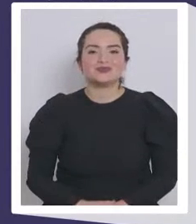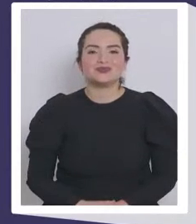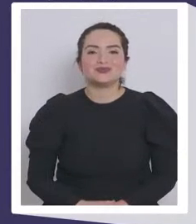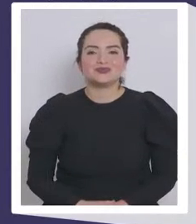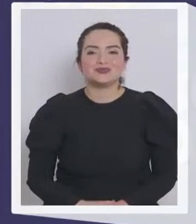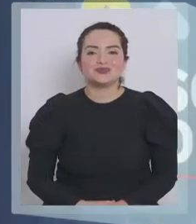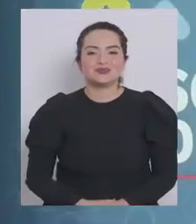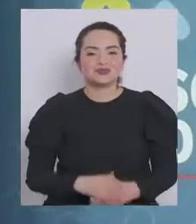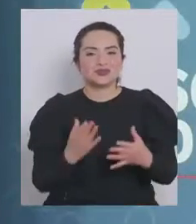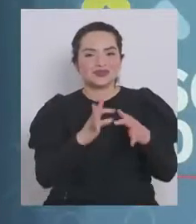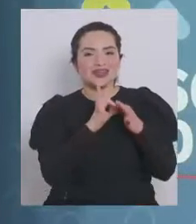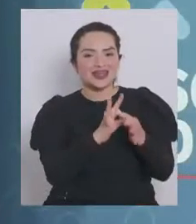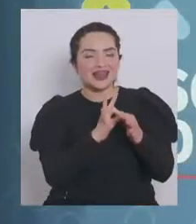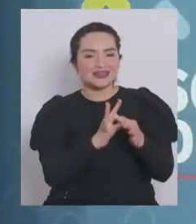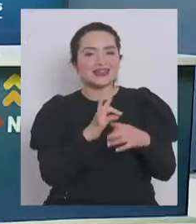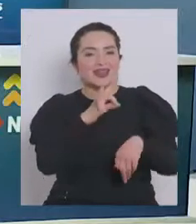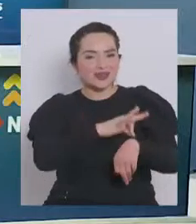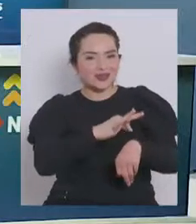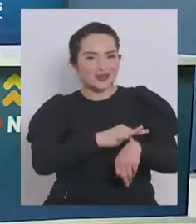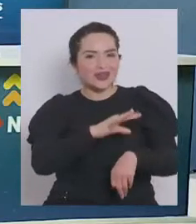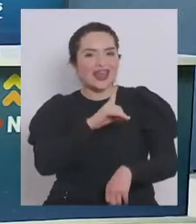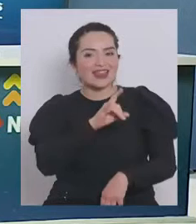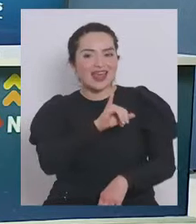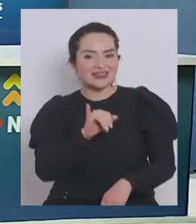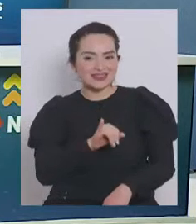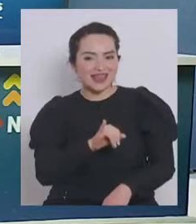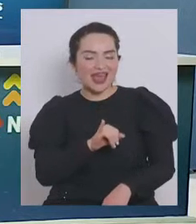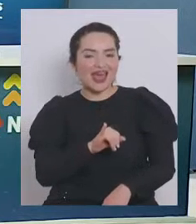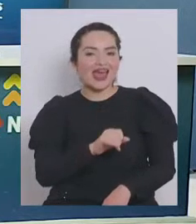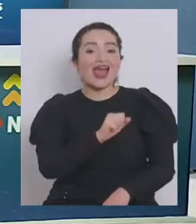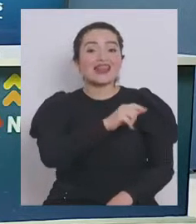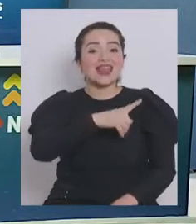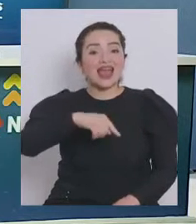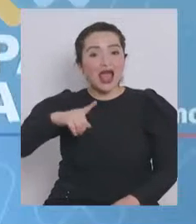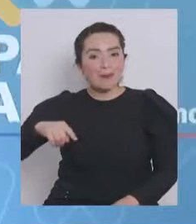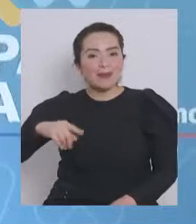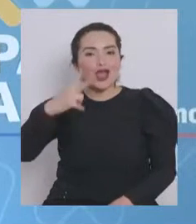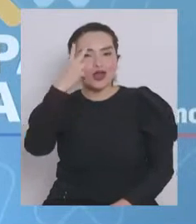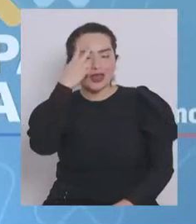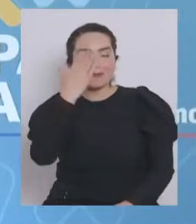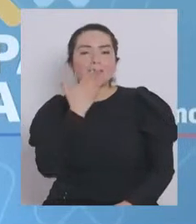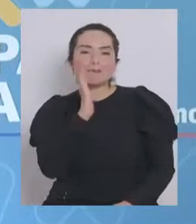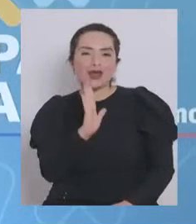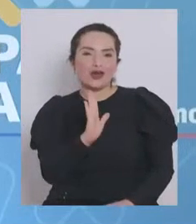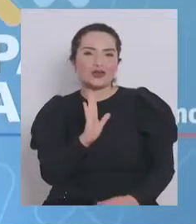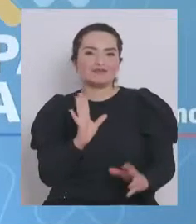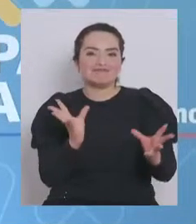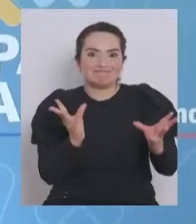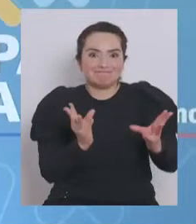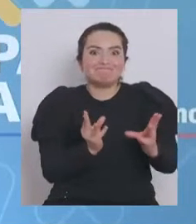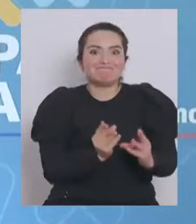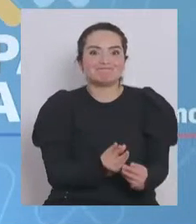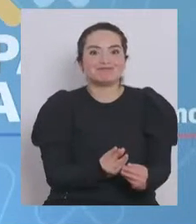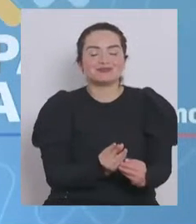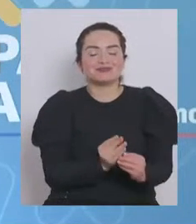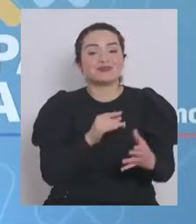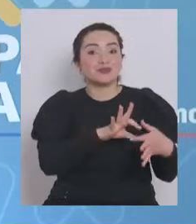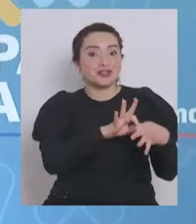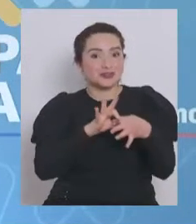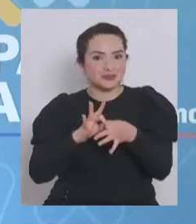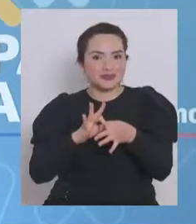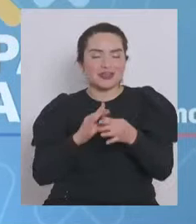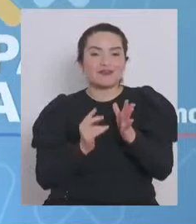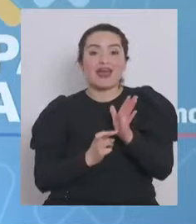Muchas gracias, doctora Daza. Atacama y Coquimbo han mejorado sus índices y obviamente por ese motivo